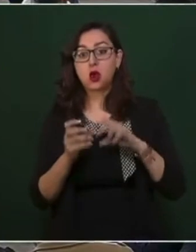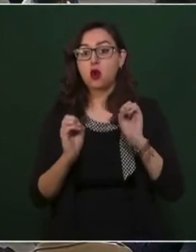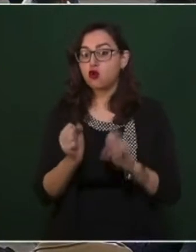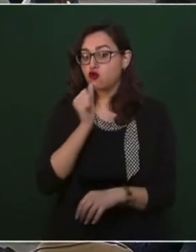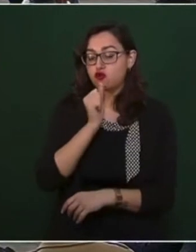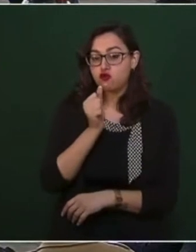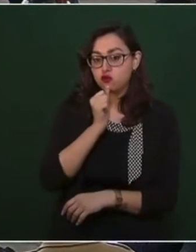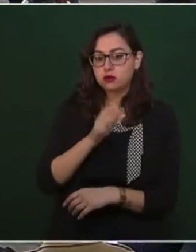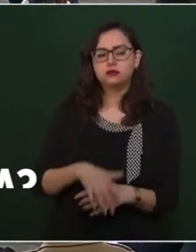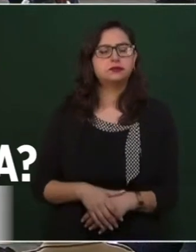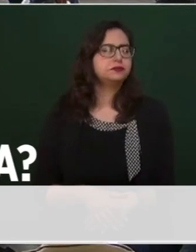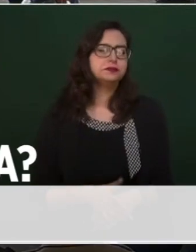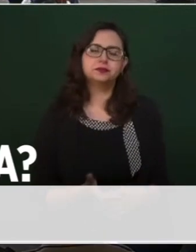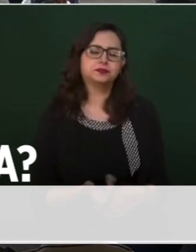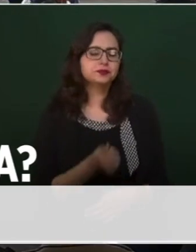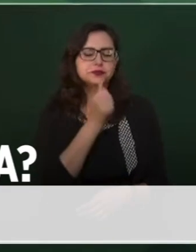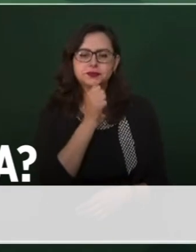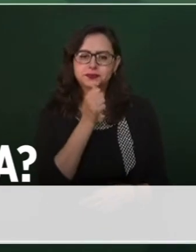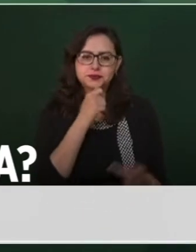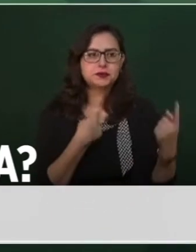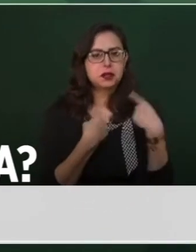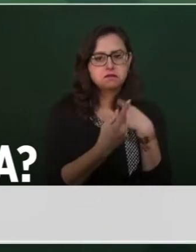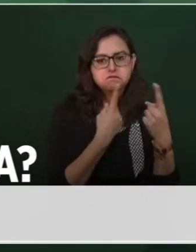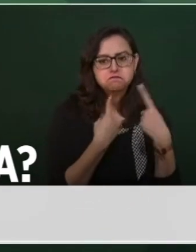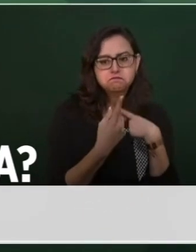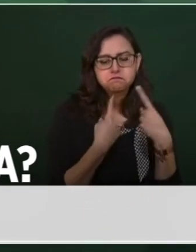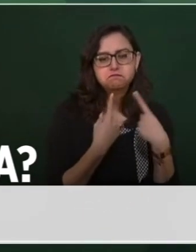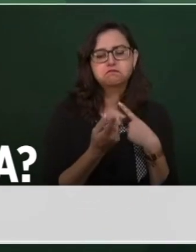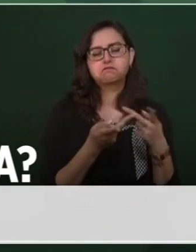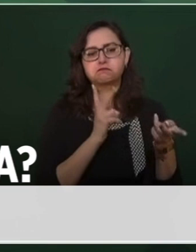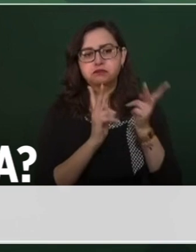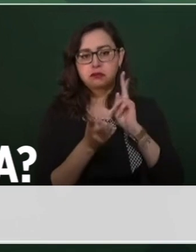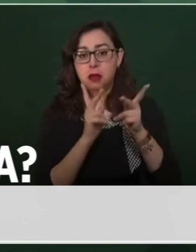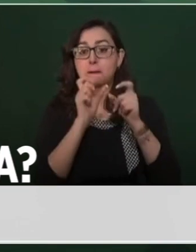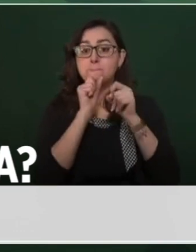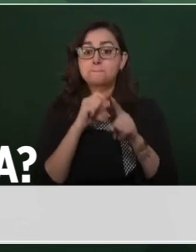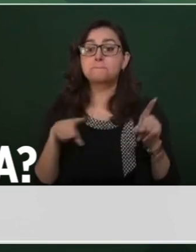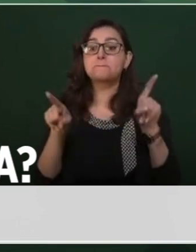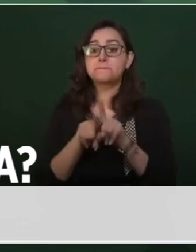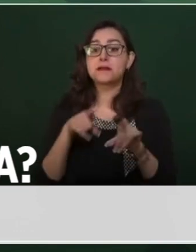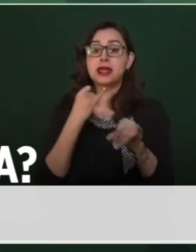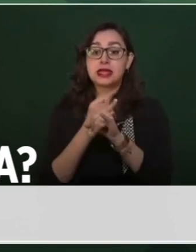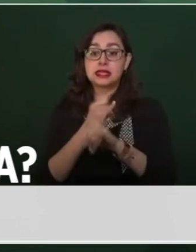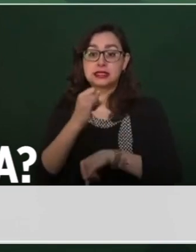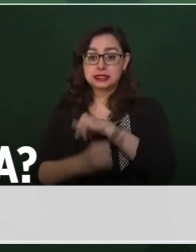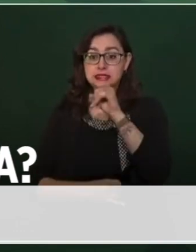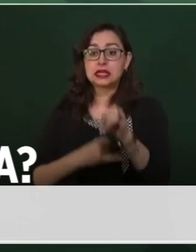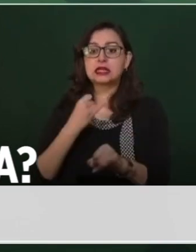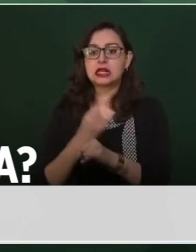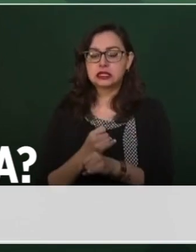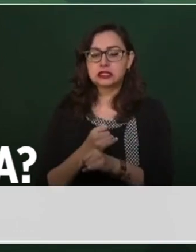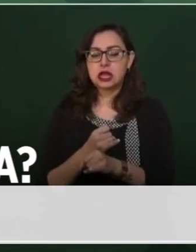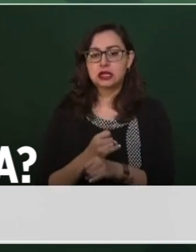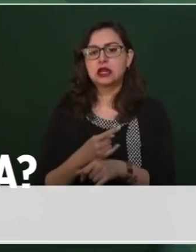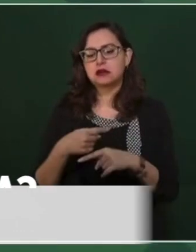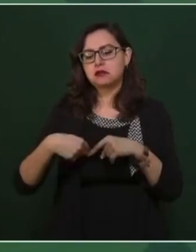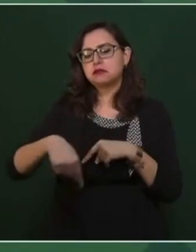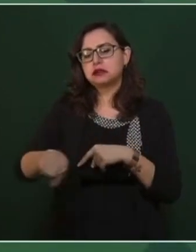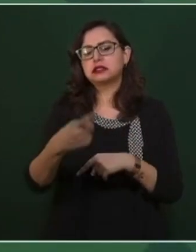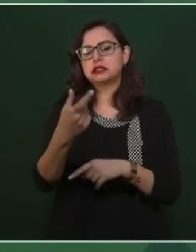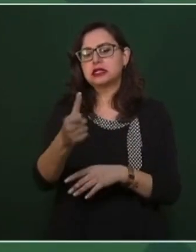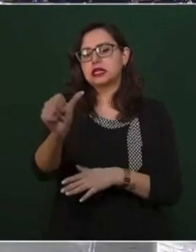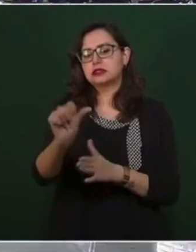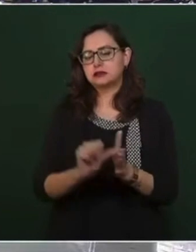Está en proceso y los vuelos internacionales de pasajeros a Estados Unidos tenemos considerado inician en el segundo semestre de este año.